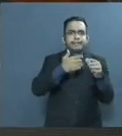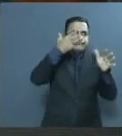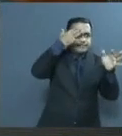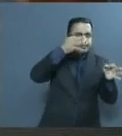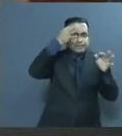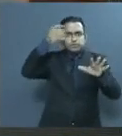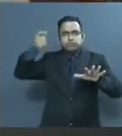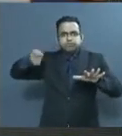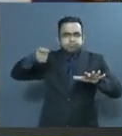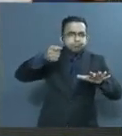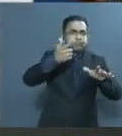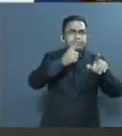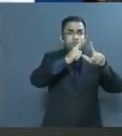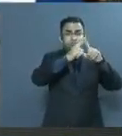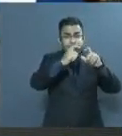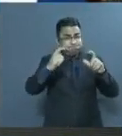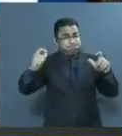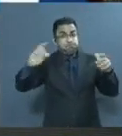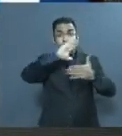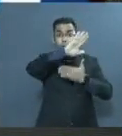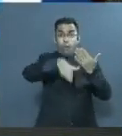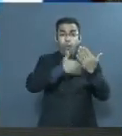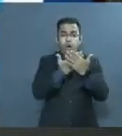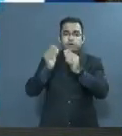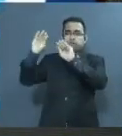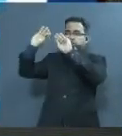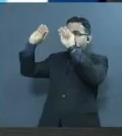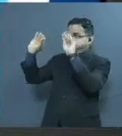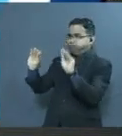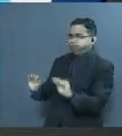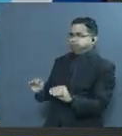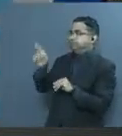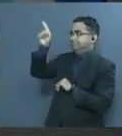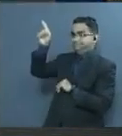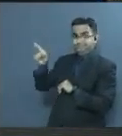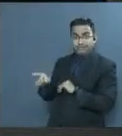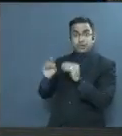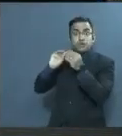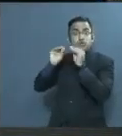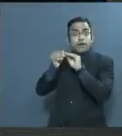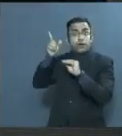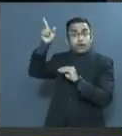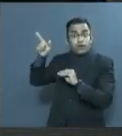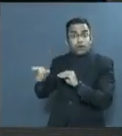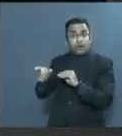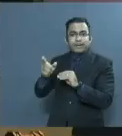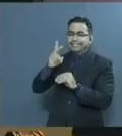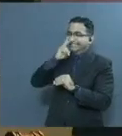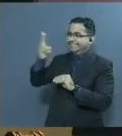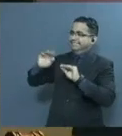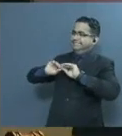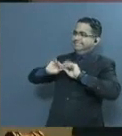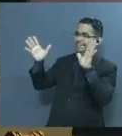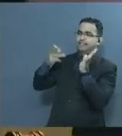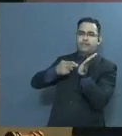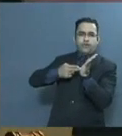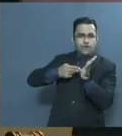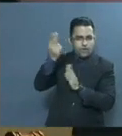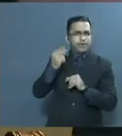objetivos institucionales. La medida garantiza la calidad y transparencia